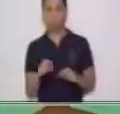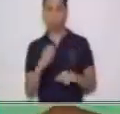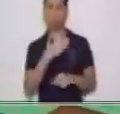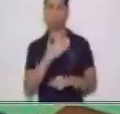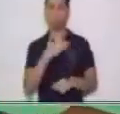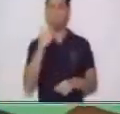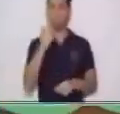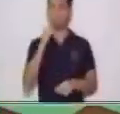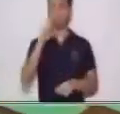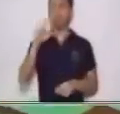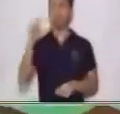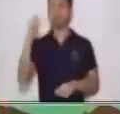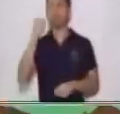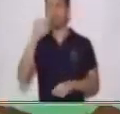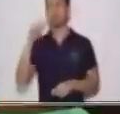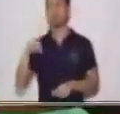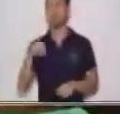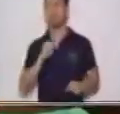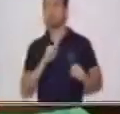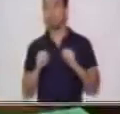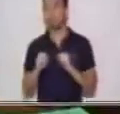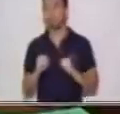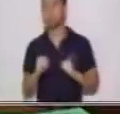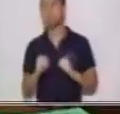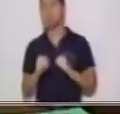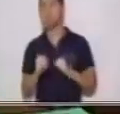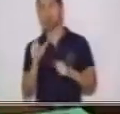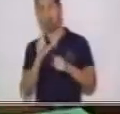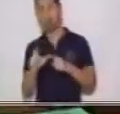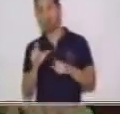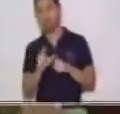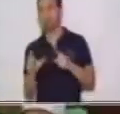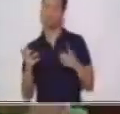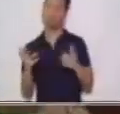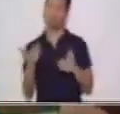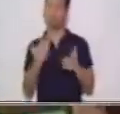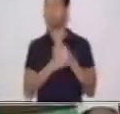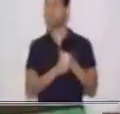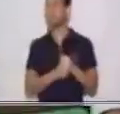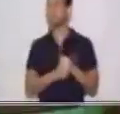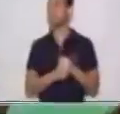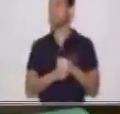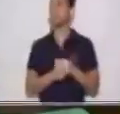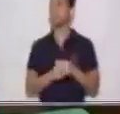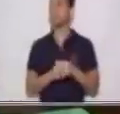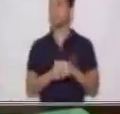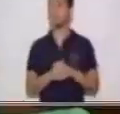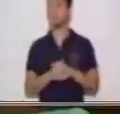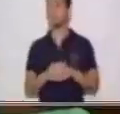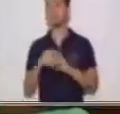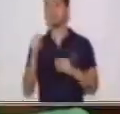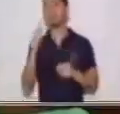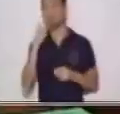un objeto o un animal. En este caso, vamos a desarrollarlo según su